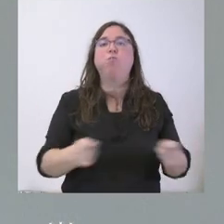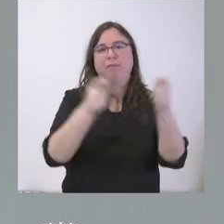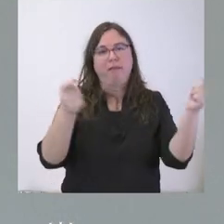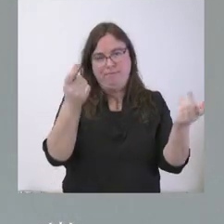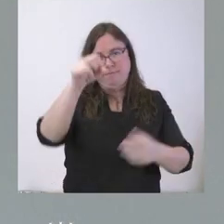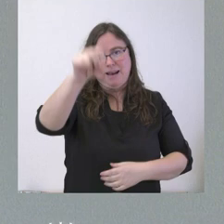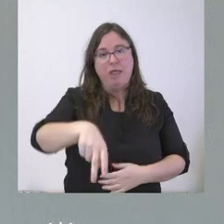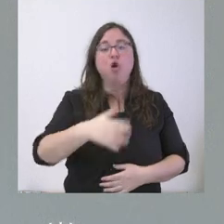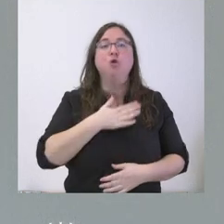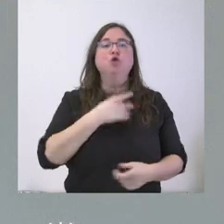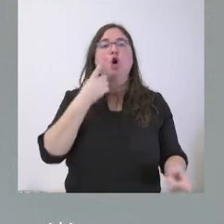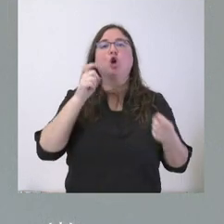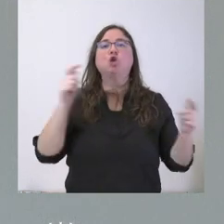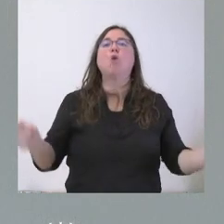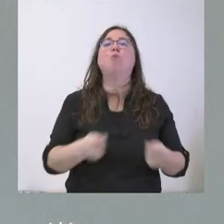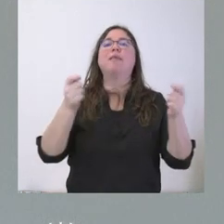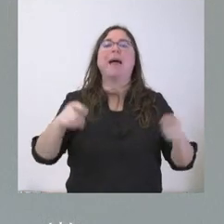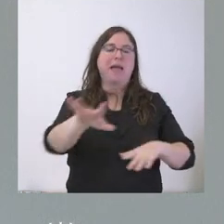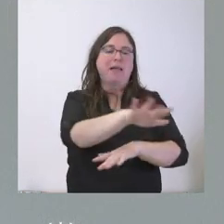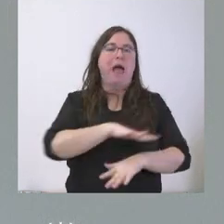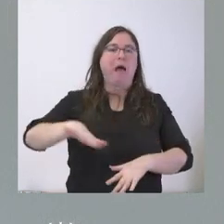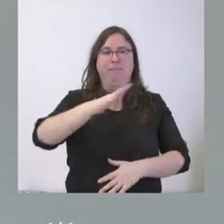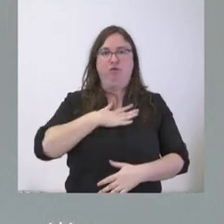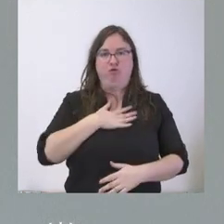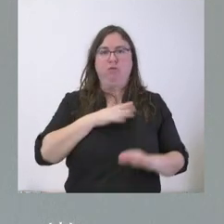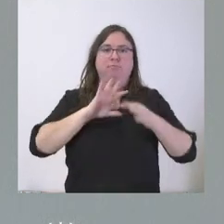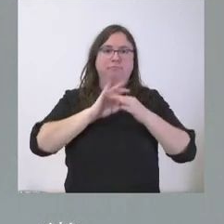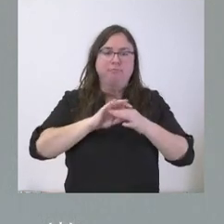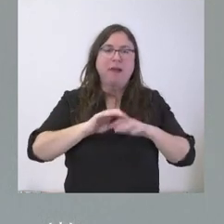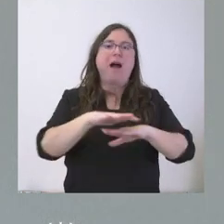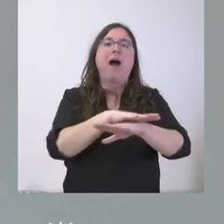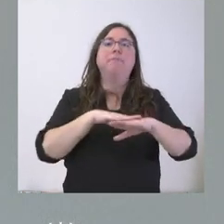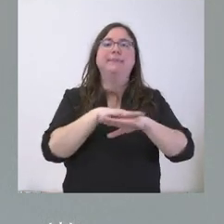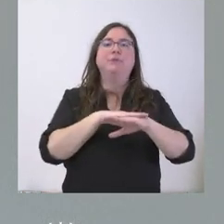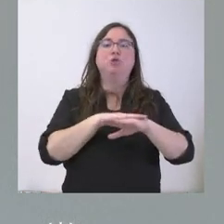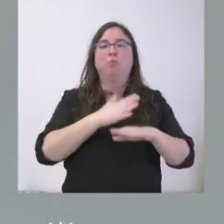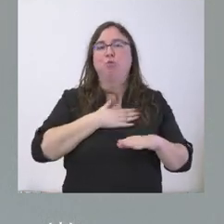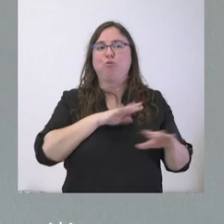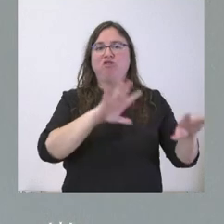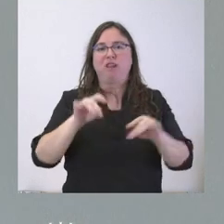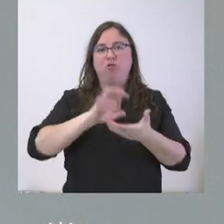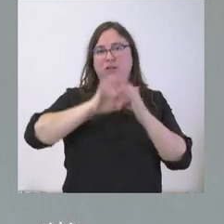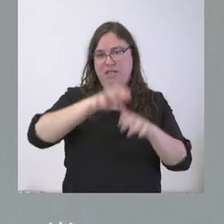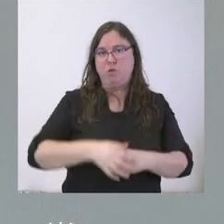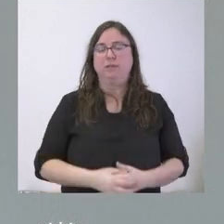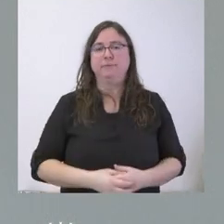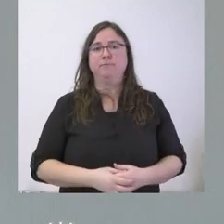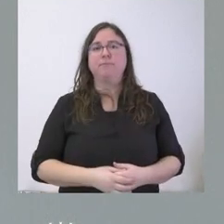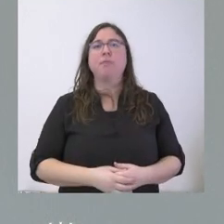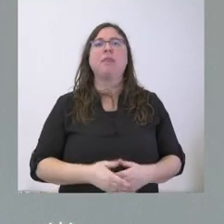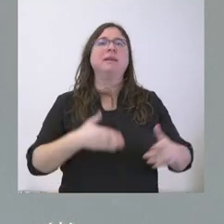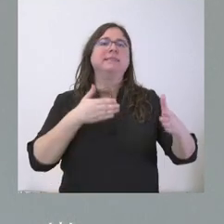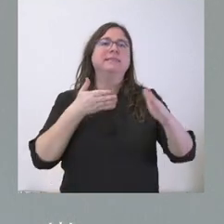razón. La publicidad que nosotros podemos regular es la que está en nuestro ámbito de actuación y la que tiene que ver con el ámbito del propio territorio de Castilla y León. Es difícil